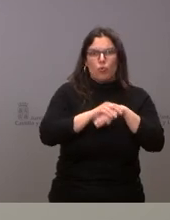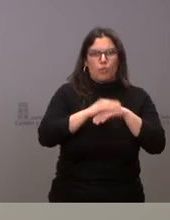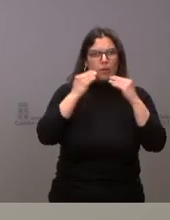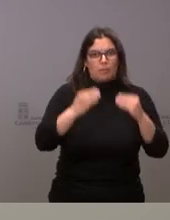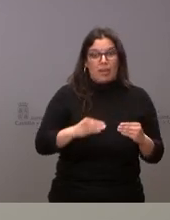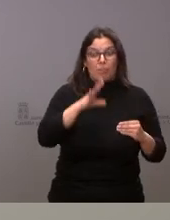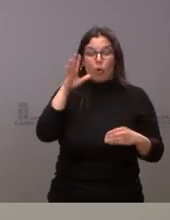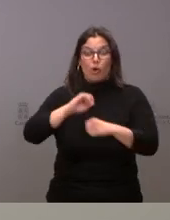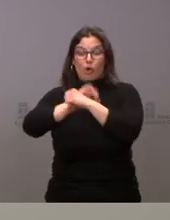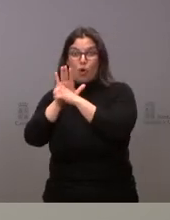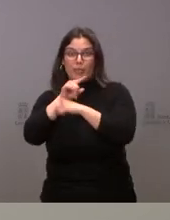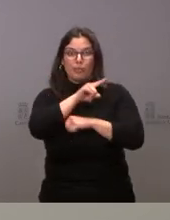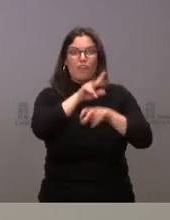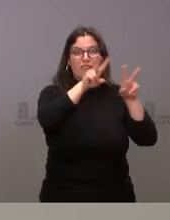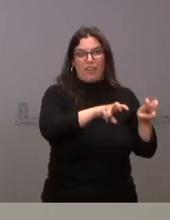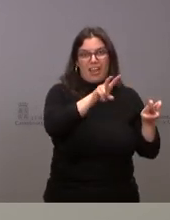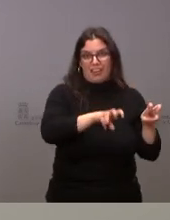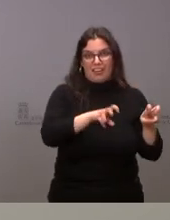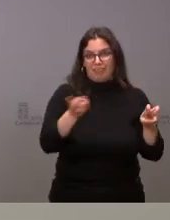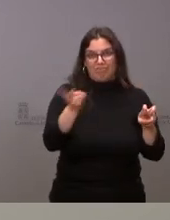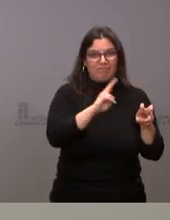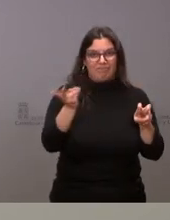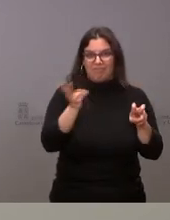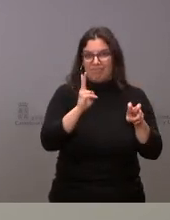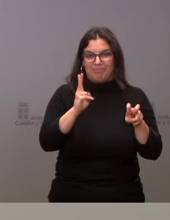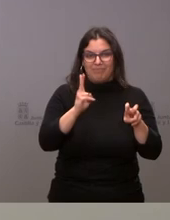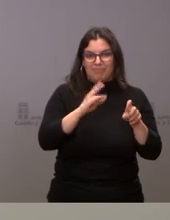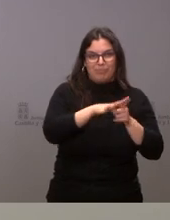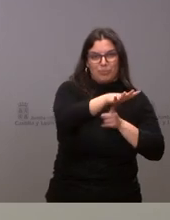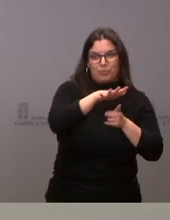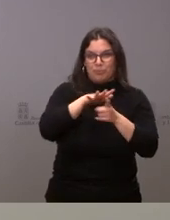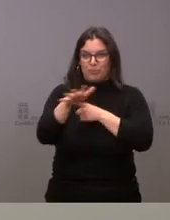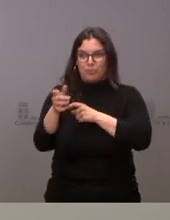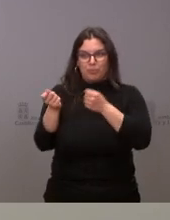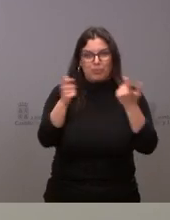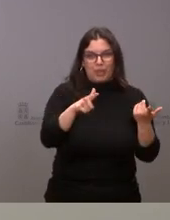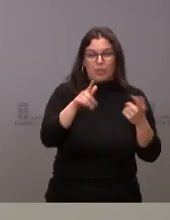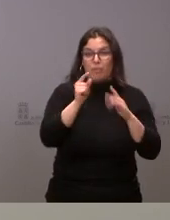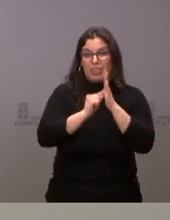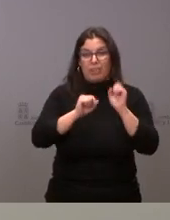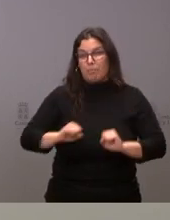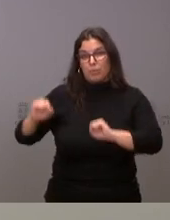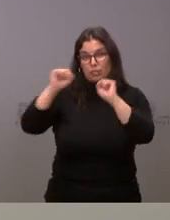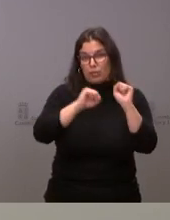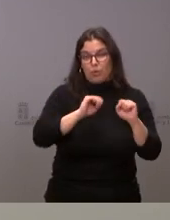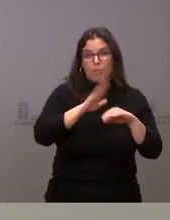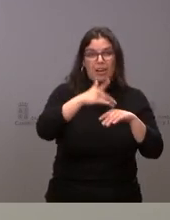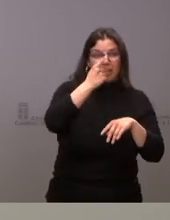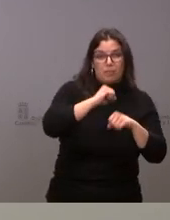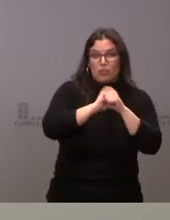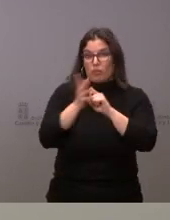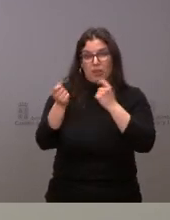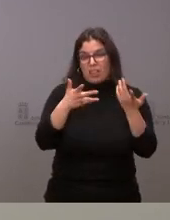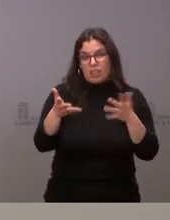la COVID-19 que son como cualquier enfermedad respiratoria básicamente similares a las medidas de protección que sean necesarios para el caso de la gripe por tanto